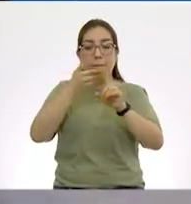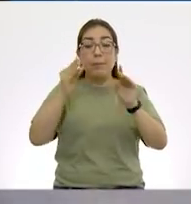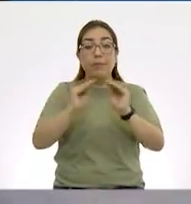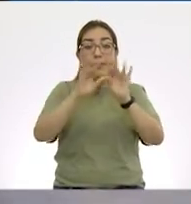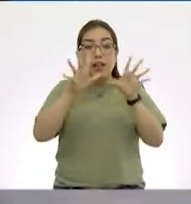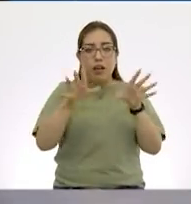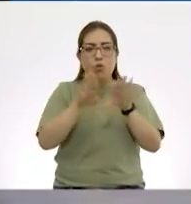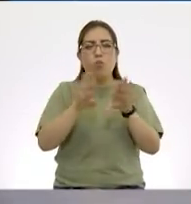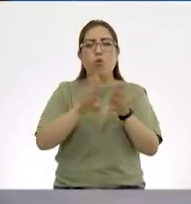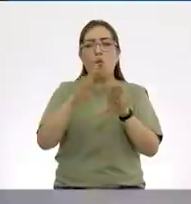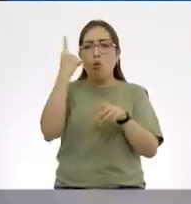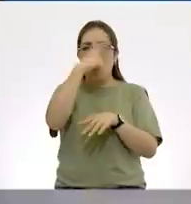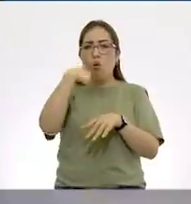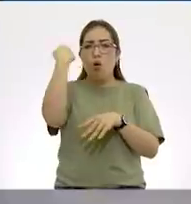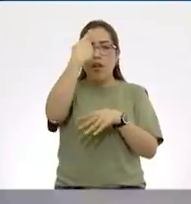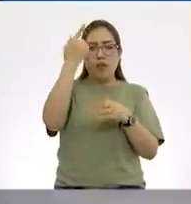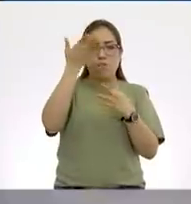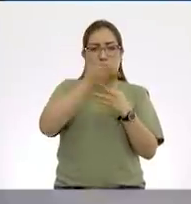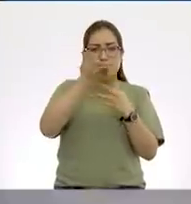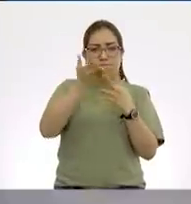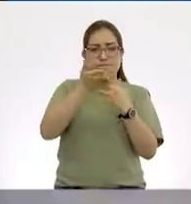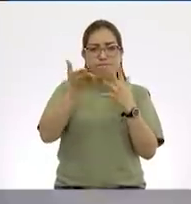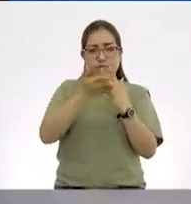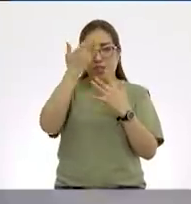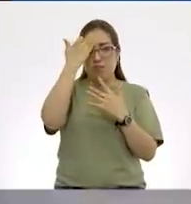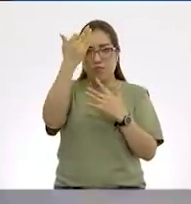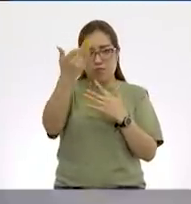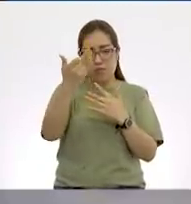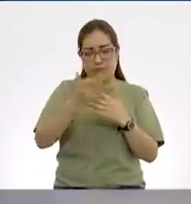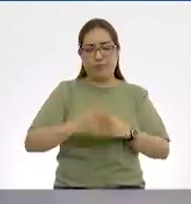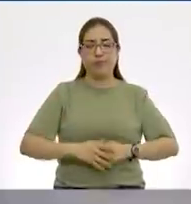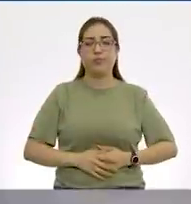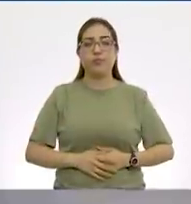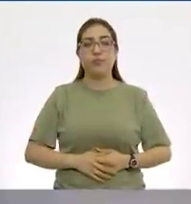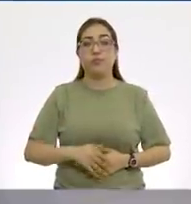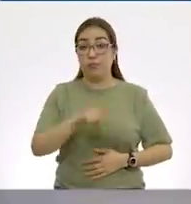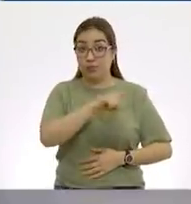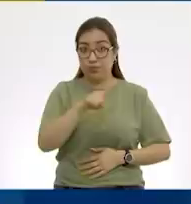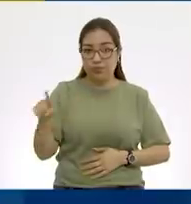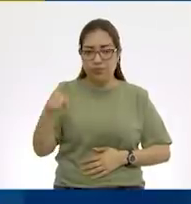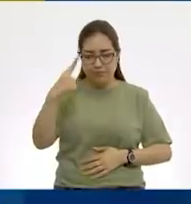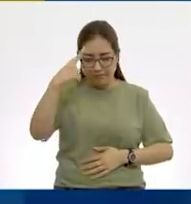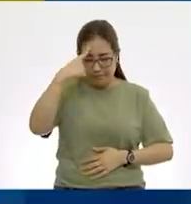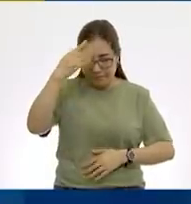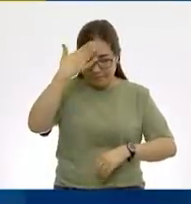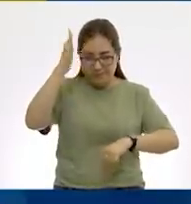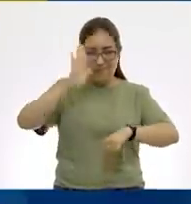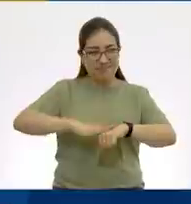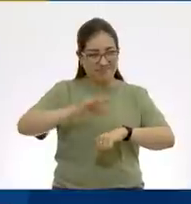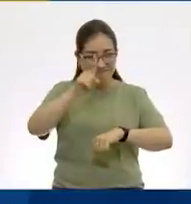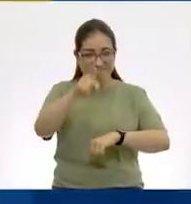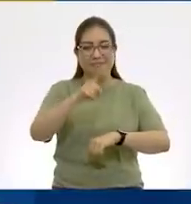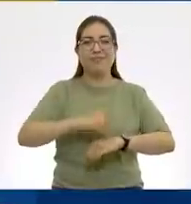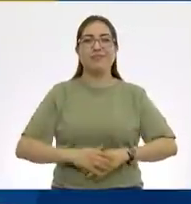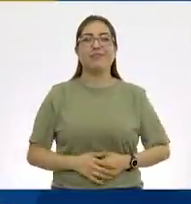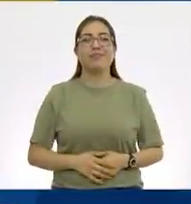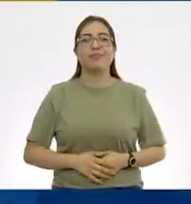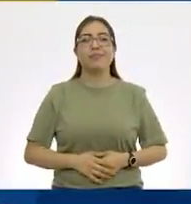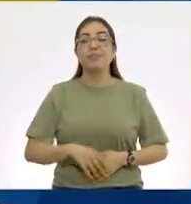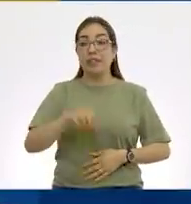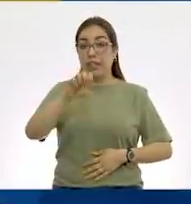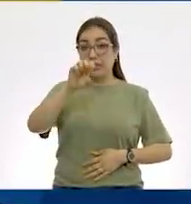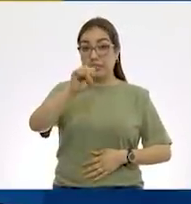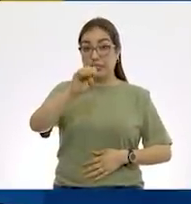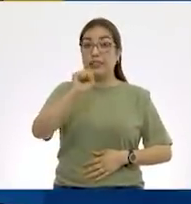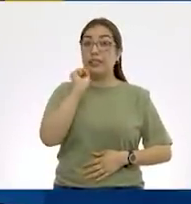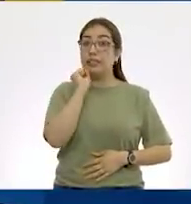se dividen las horas y cómo se dividen los minutos. Entonces, que les quede así como que no lo olviden, muchachos. 60